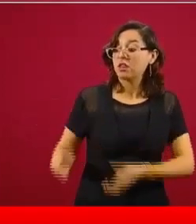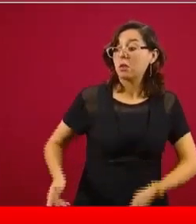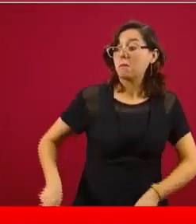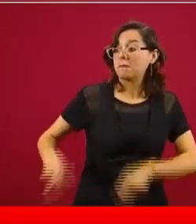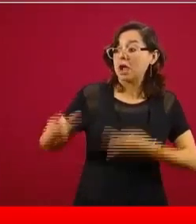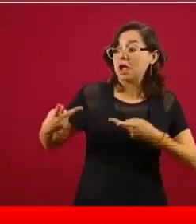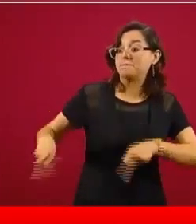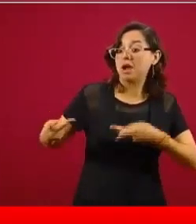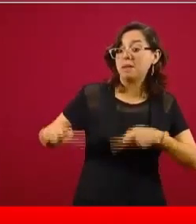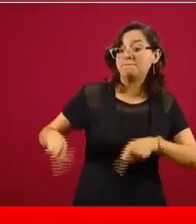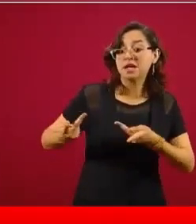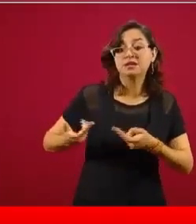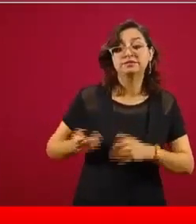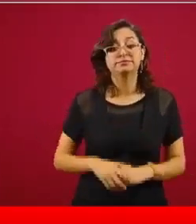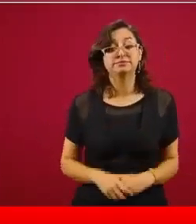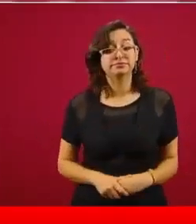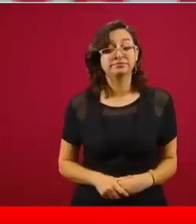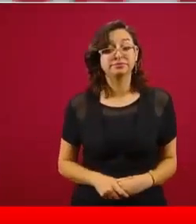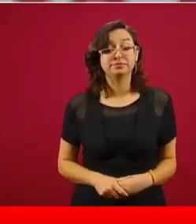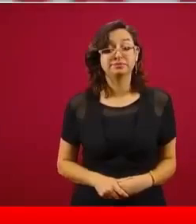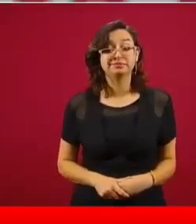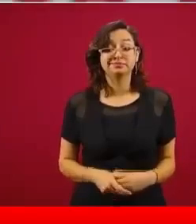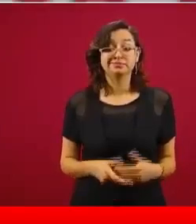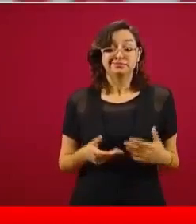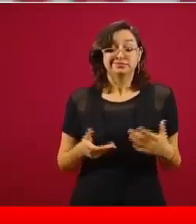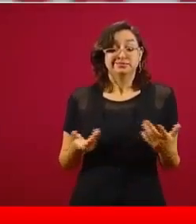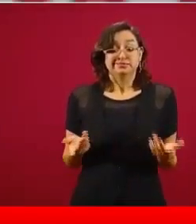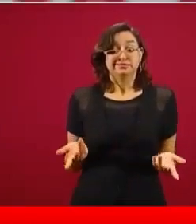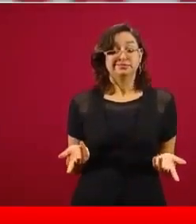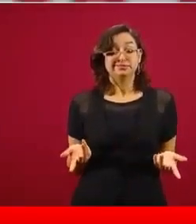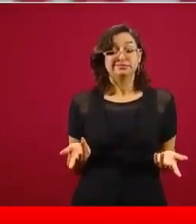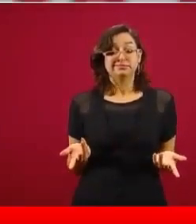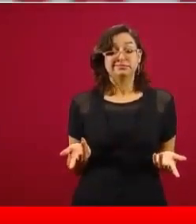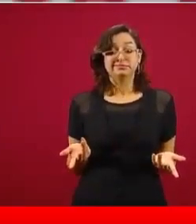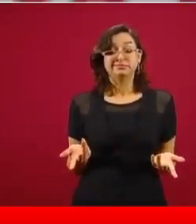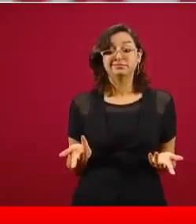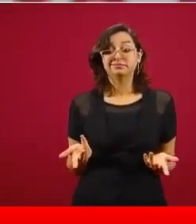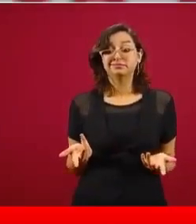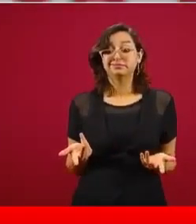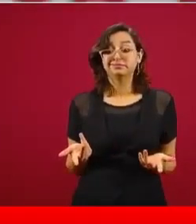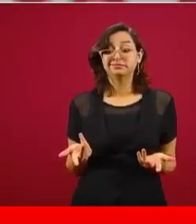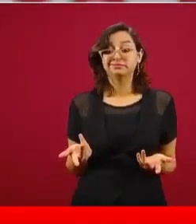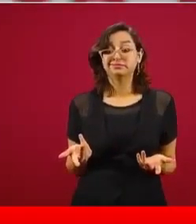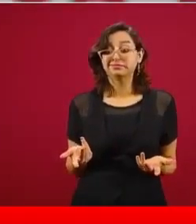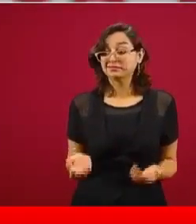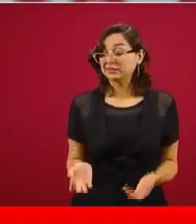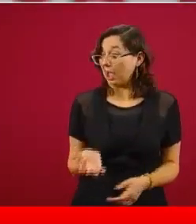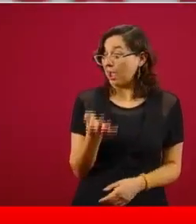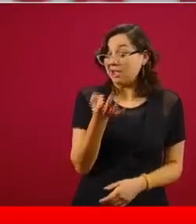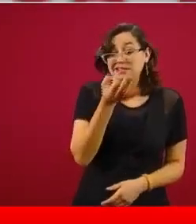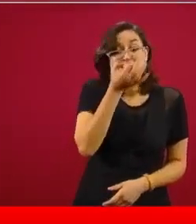Bueno, ese negocio lo estuvieron a punto de quebrar.